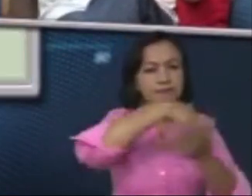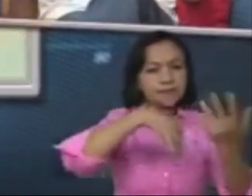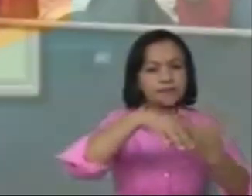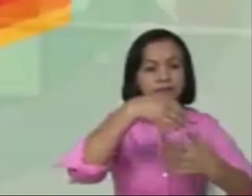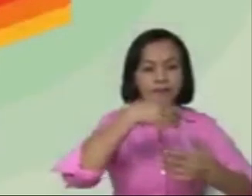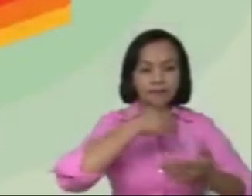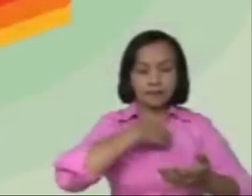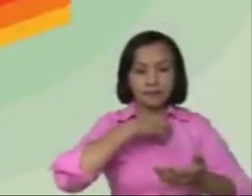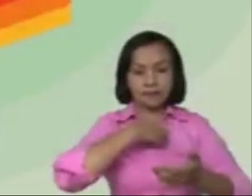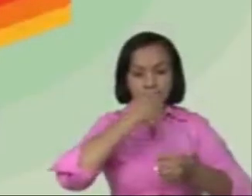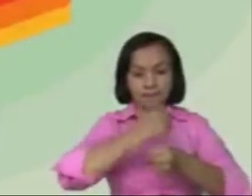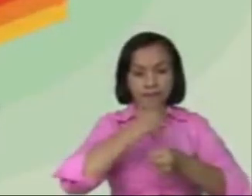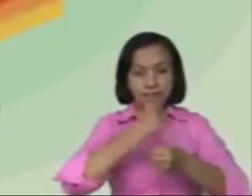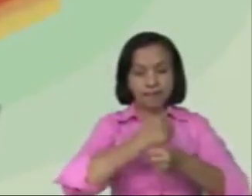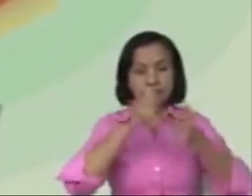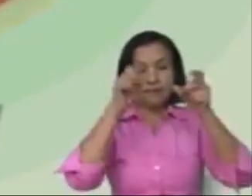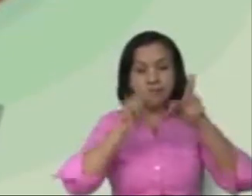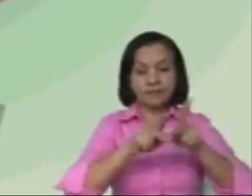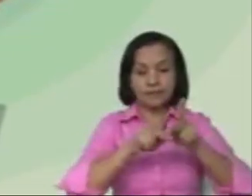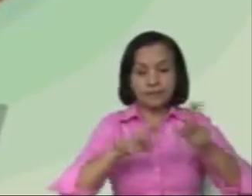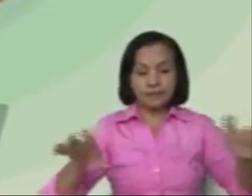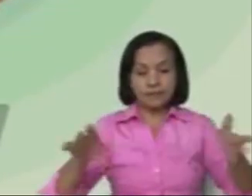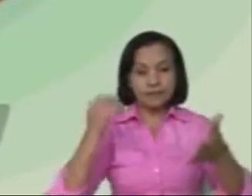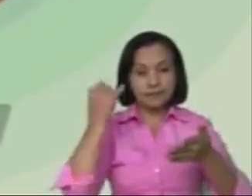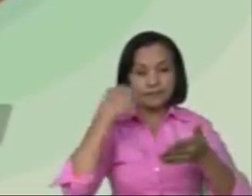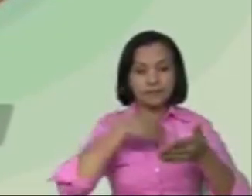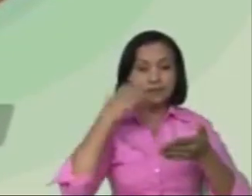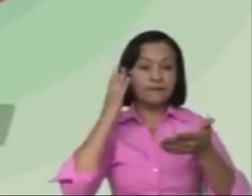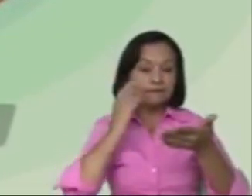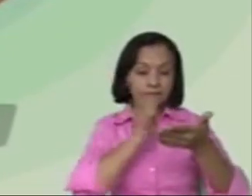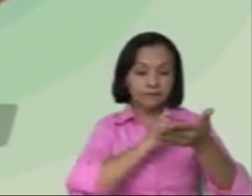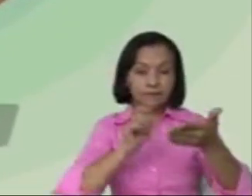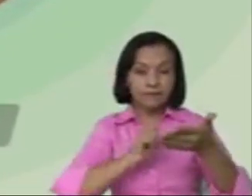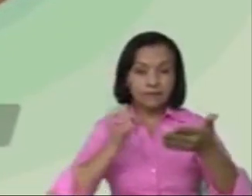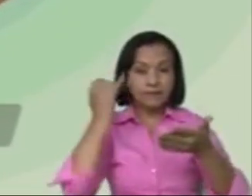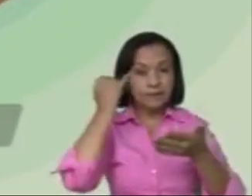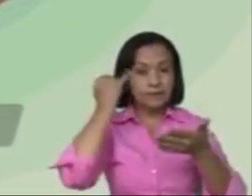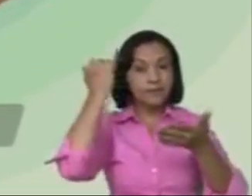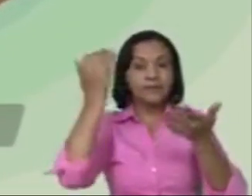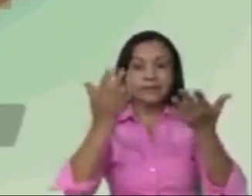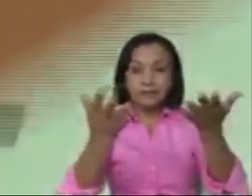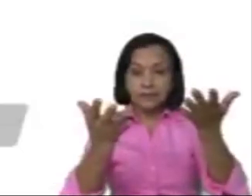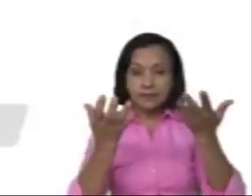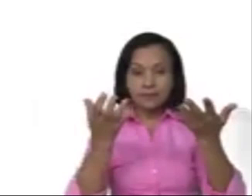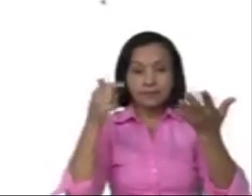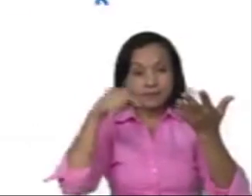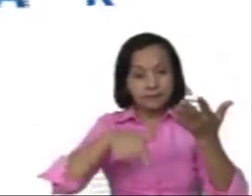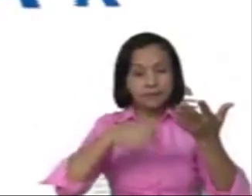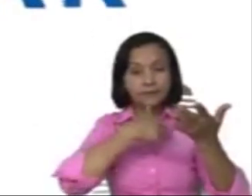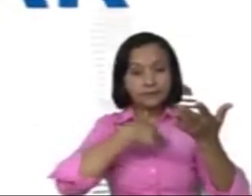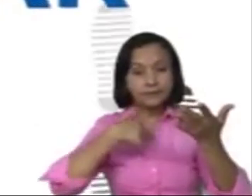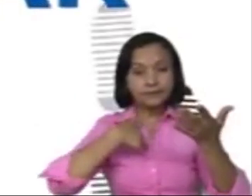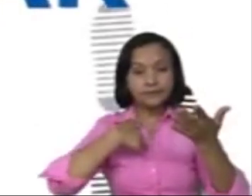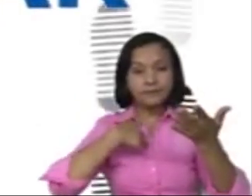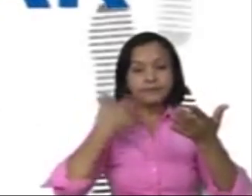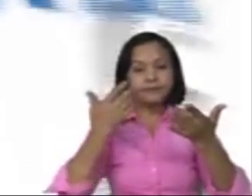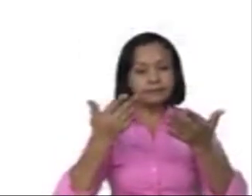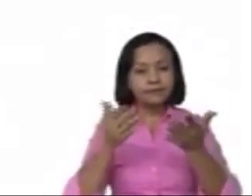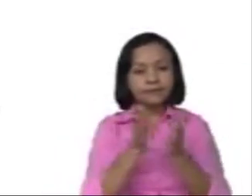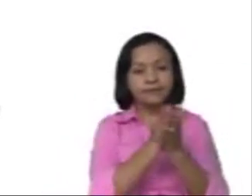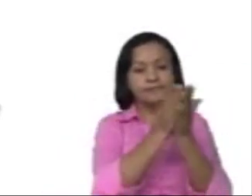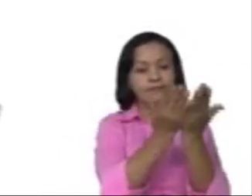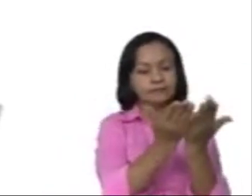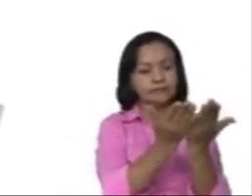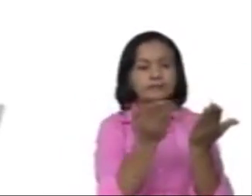manera que podamos, inclusive evacuar la casa si es necesario, hacia un lugar seguro, pero de manera ordenada, con un solo